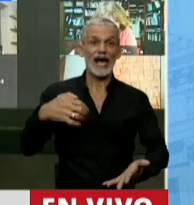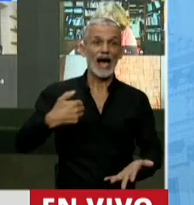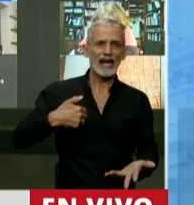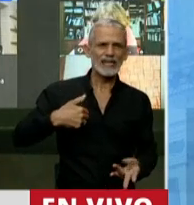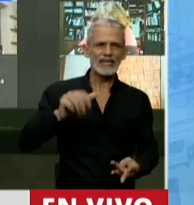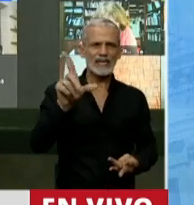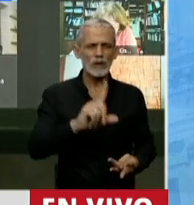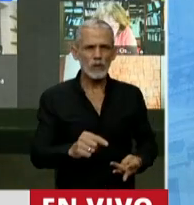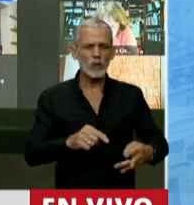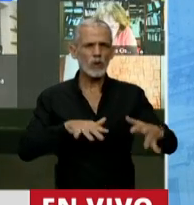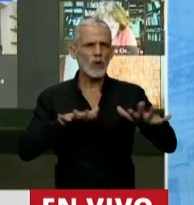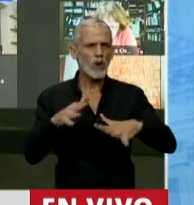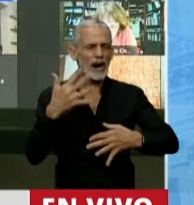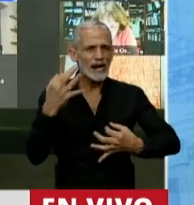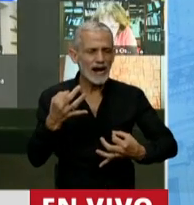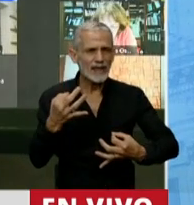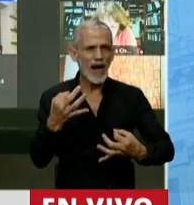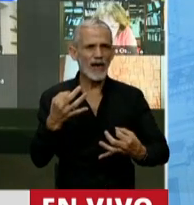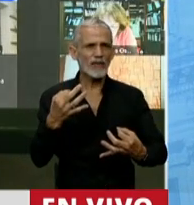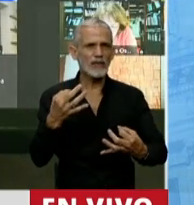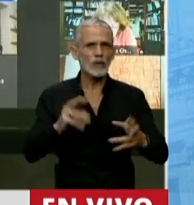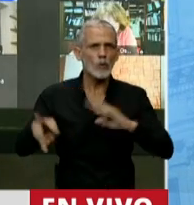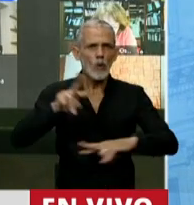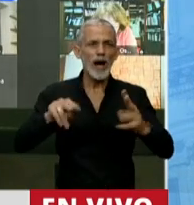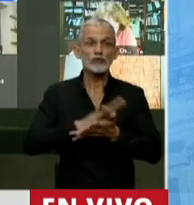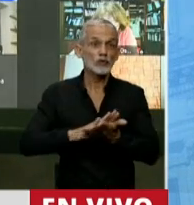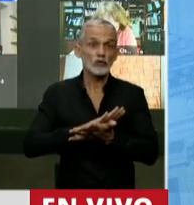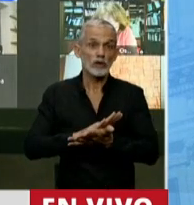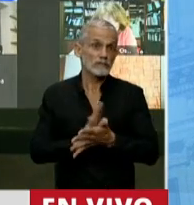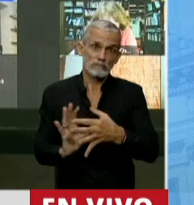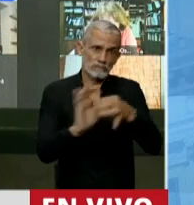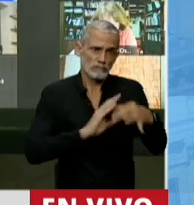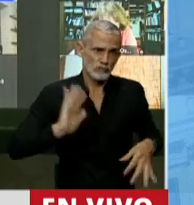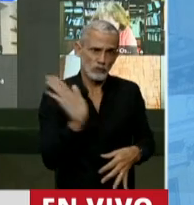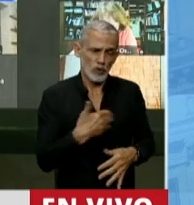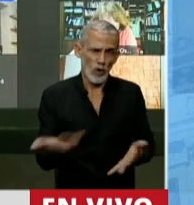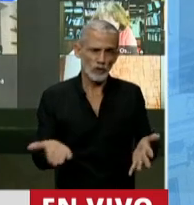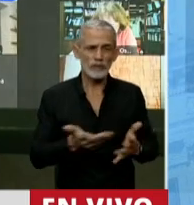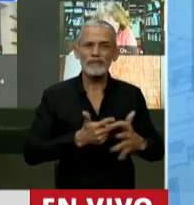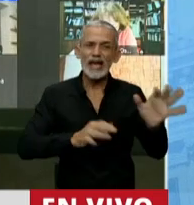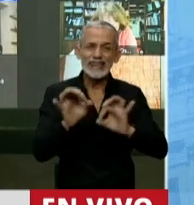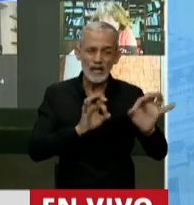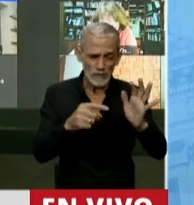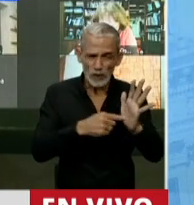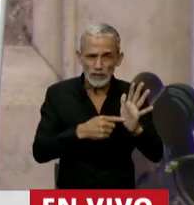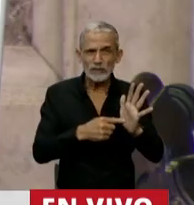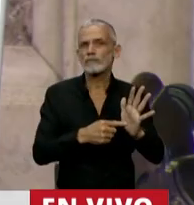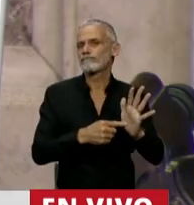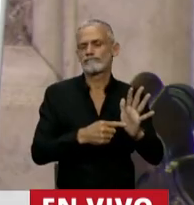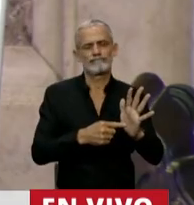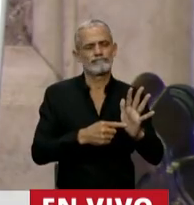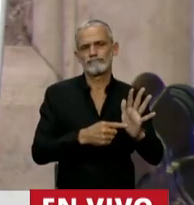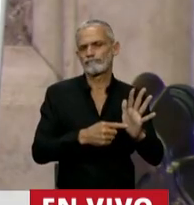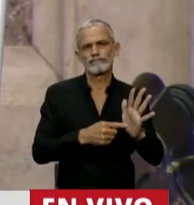la realidad, requiere que busquemos soluciones entre todos. Este proyecto va en la